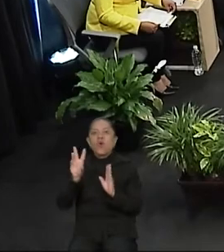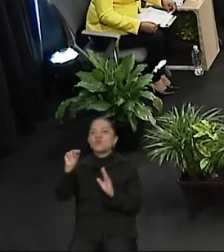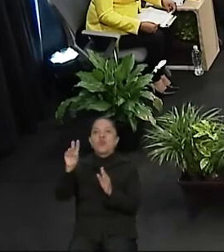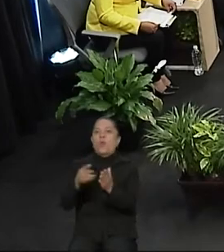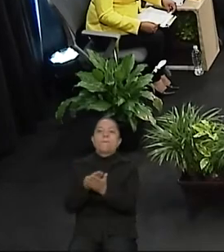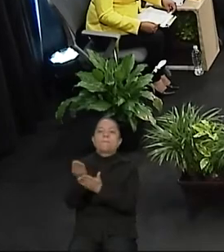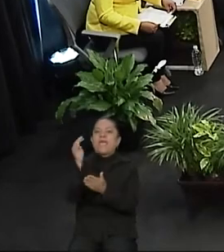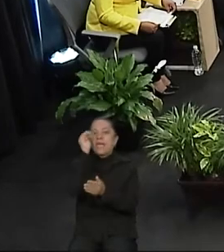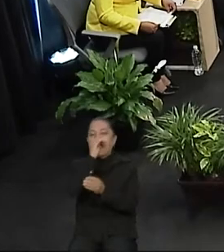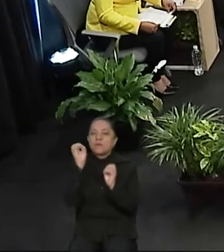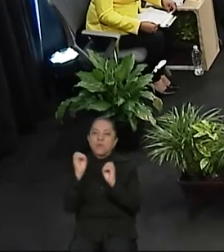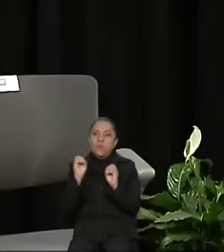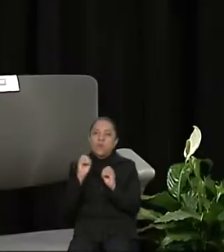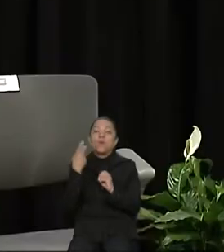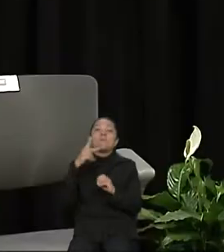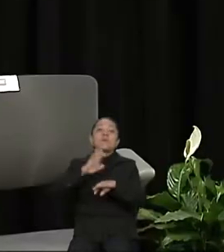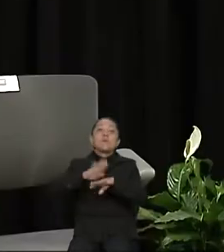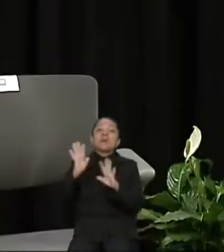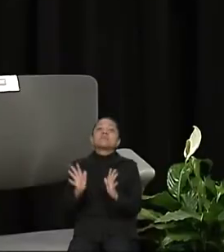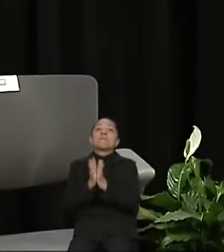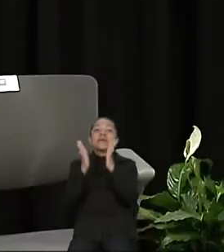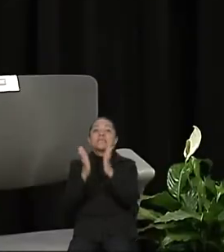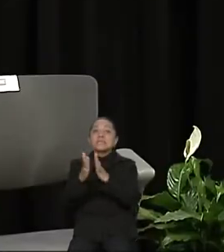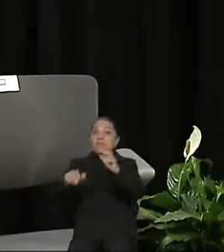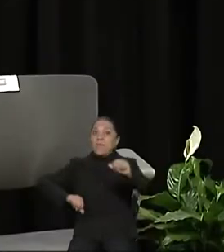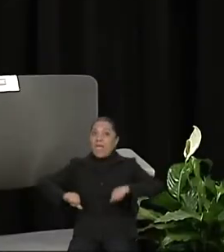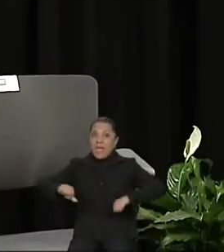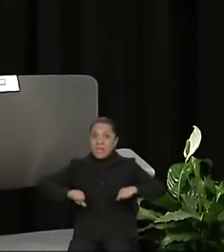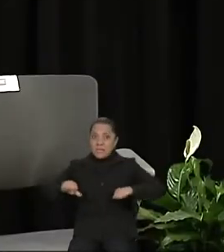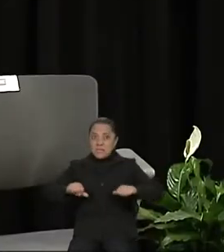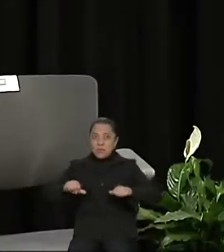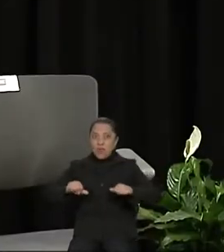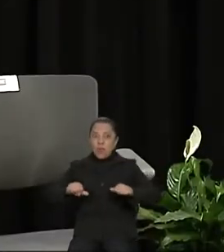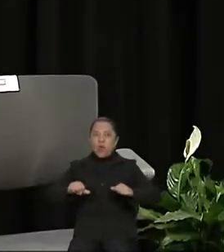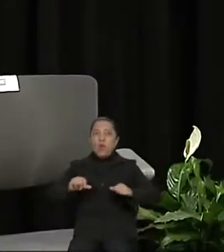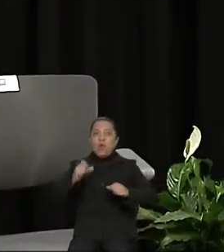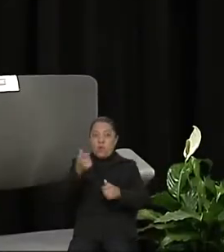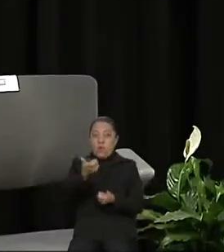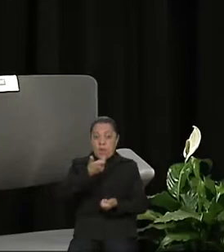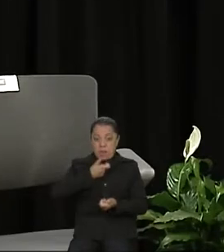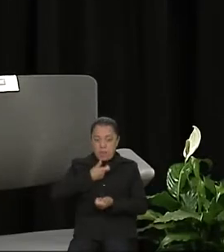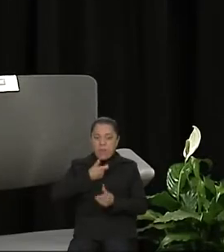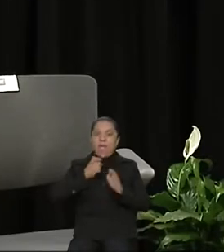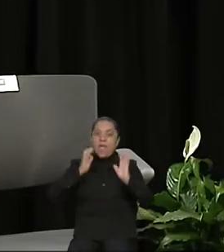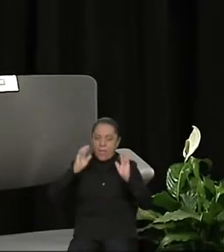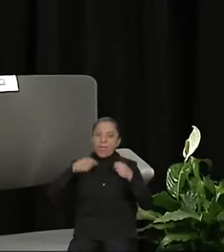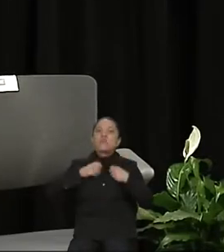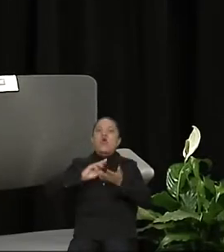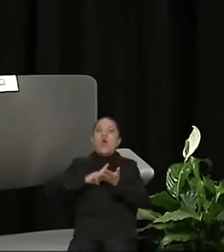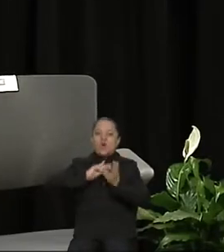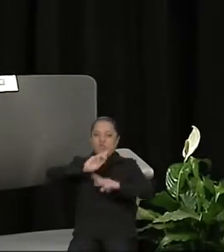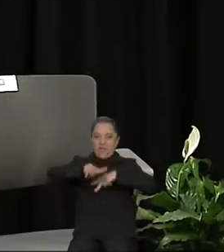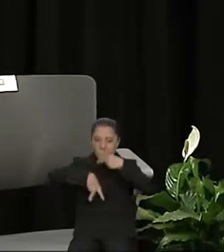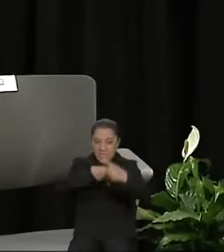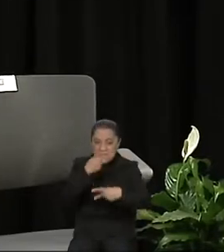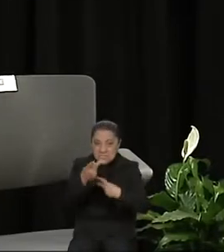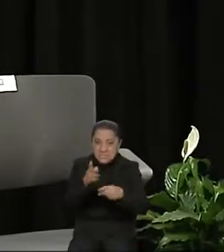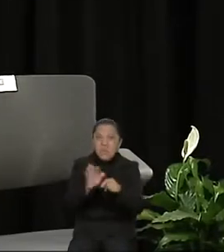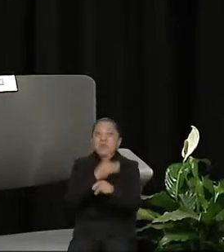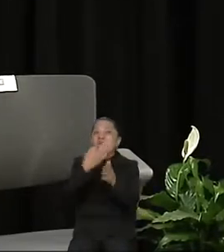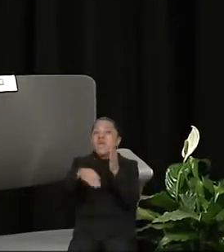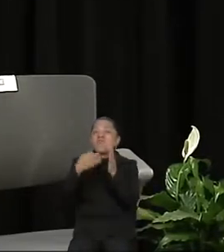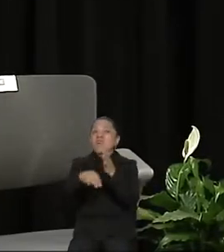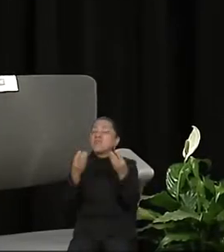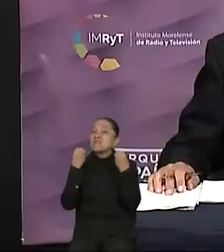participando de una manera activa, devolviéndola al Estado. El agro le hace falta mucho conocimiento y los jóvenes lo pueden